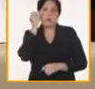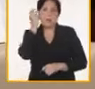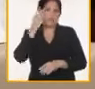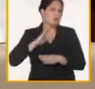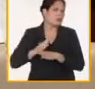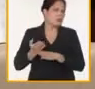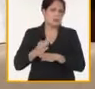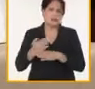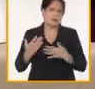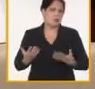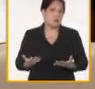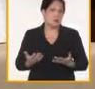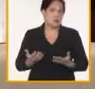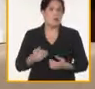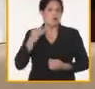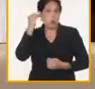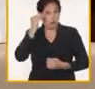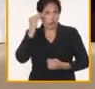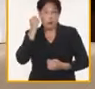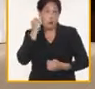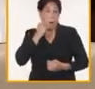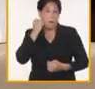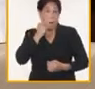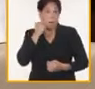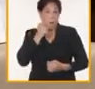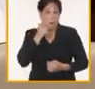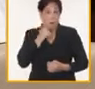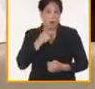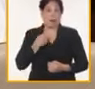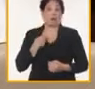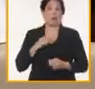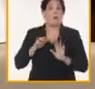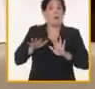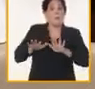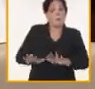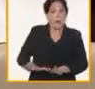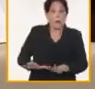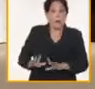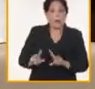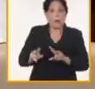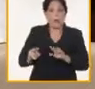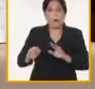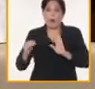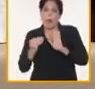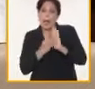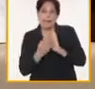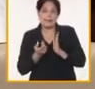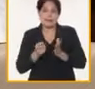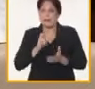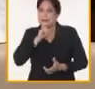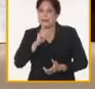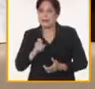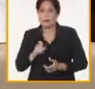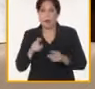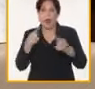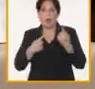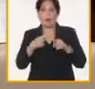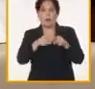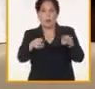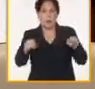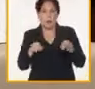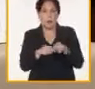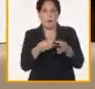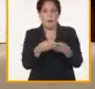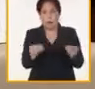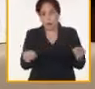porque yo creo que lo que nos ha venido deteniendo un poco la implementación de la ley de soberanía alimentaria es que en los territorios tenemos